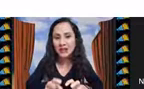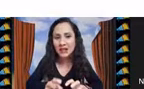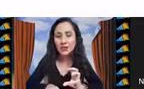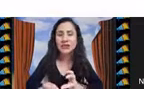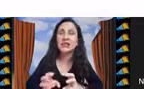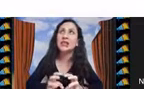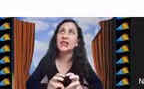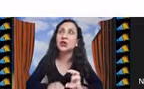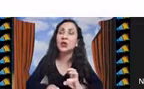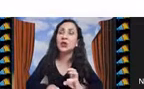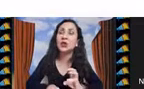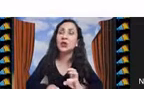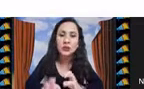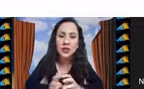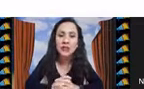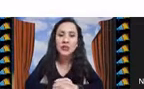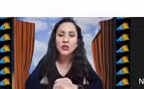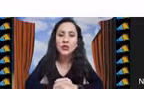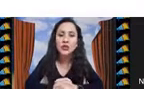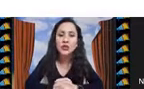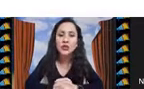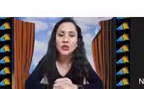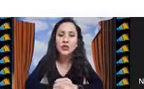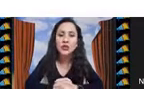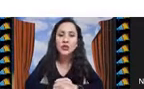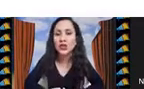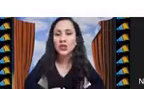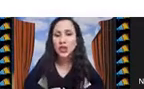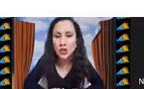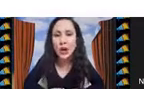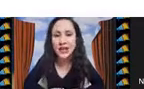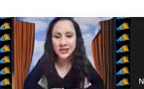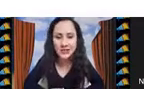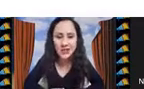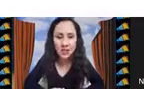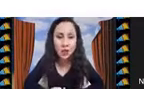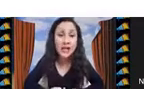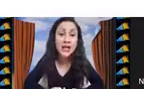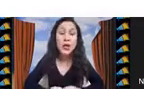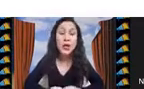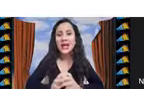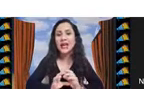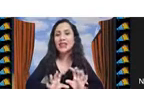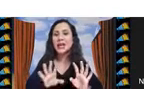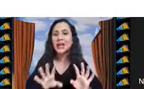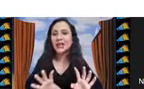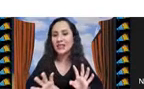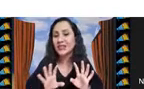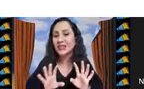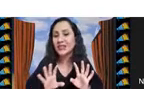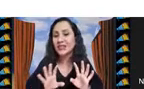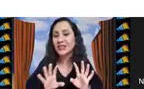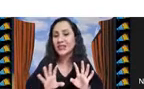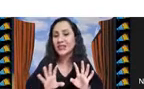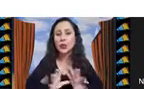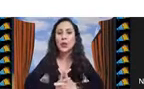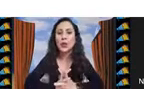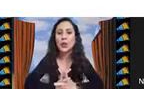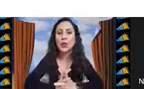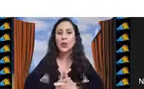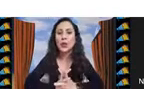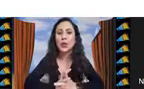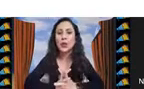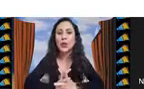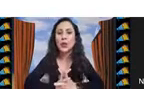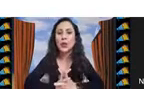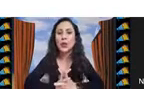total, o sea, es decir, la suma de los beneficios de los objetos que yo haya seleccionado. Ese es el objetivo,